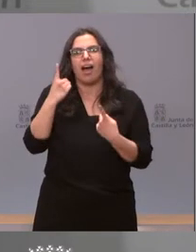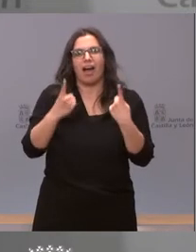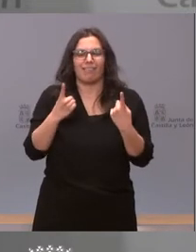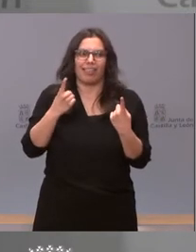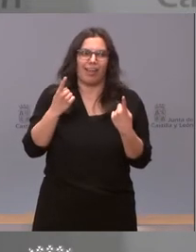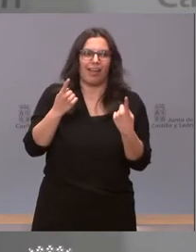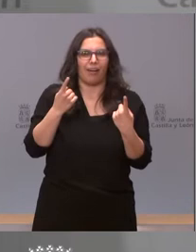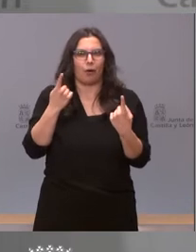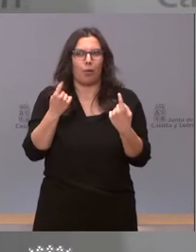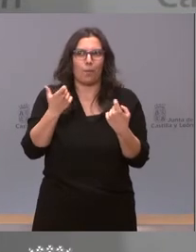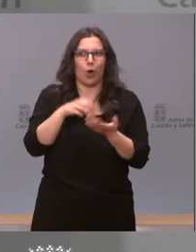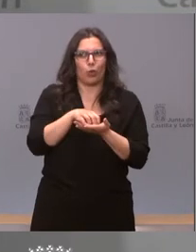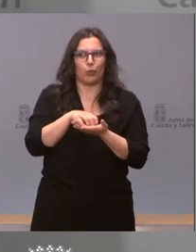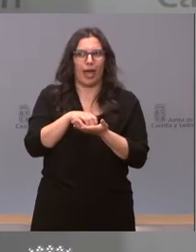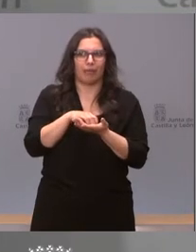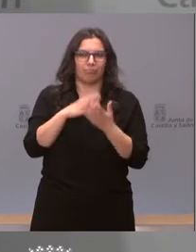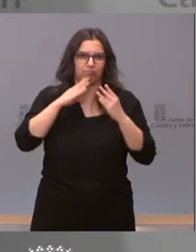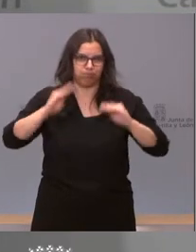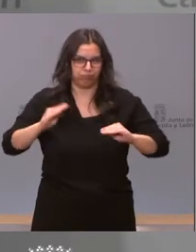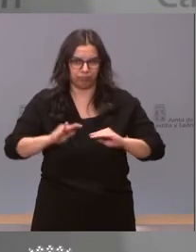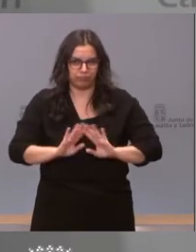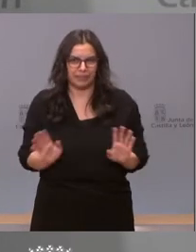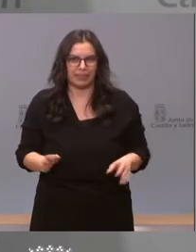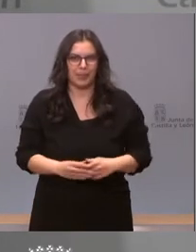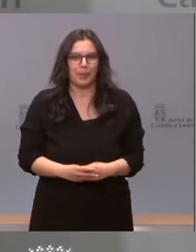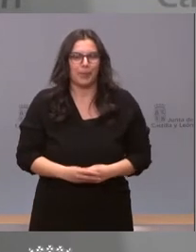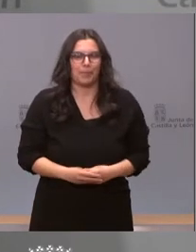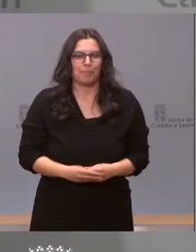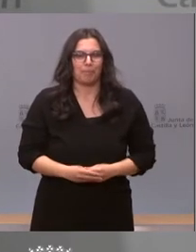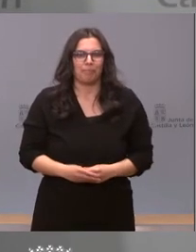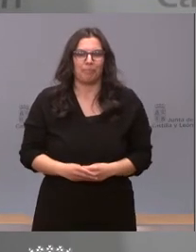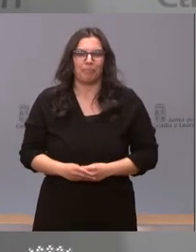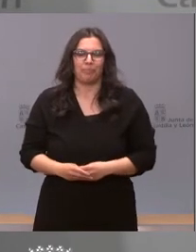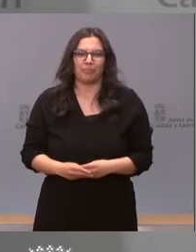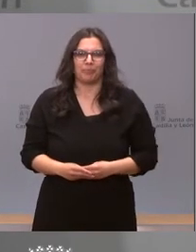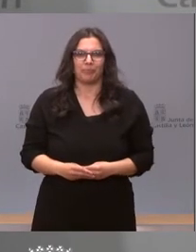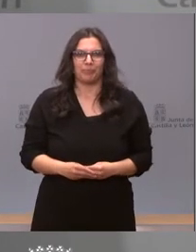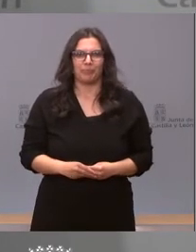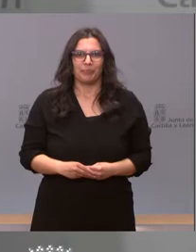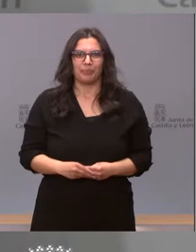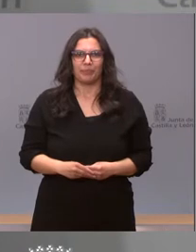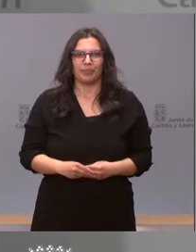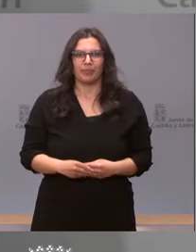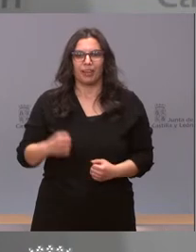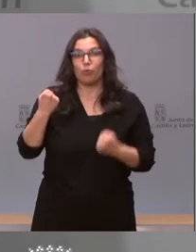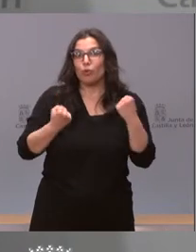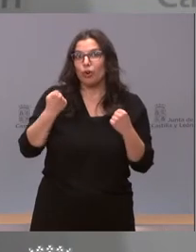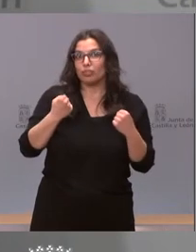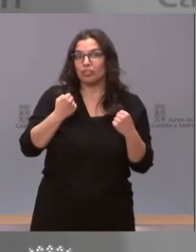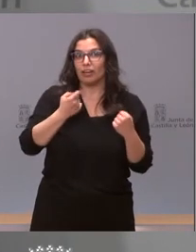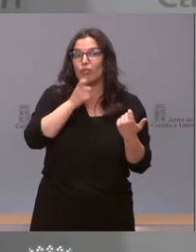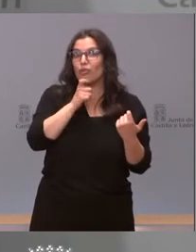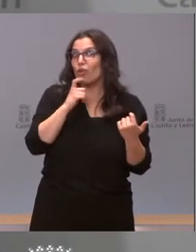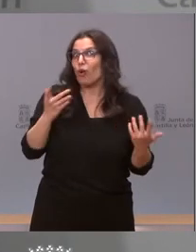absurdo. Es decir, ¿cómo se va en un coche? En un